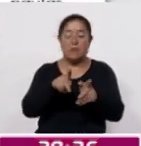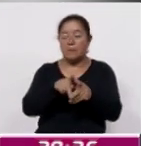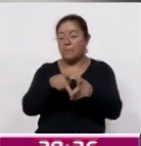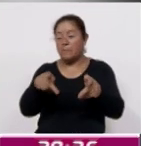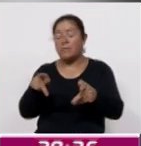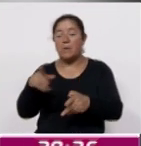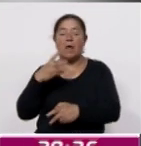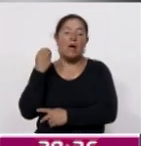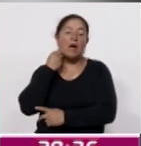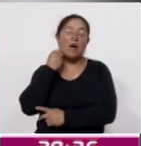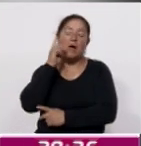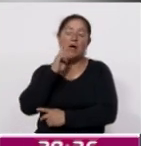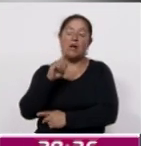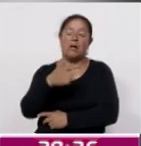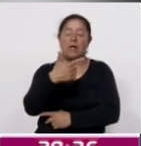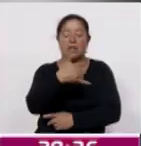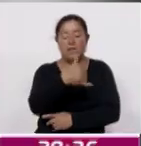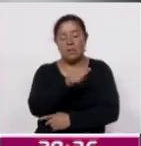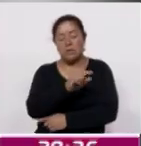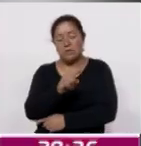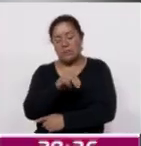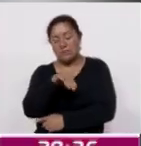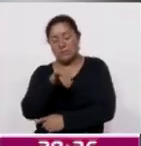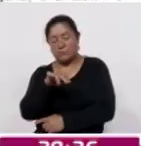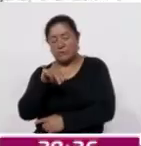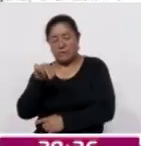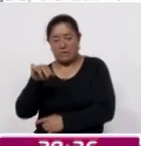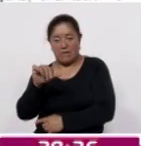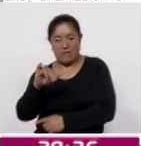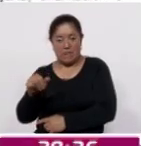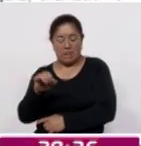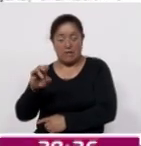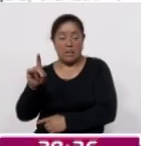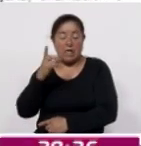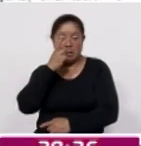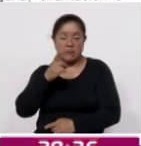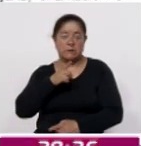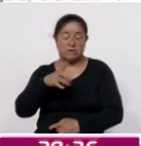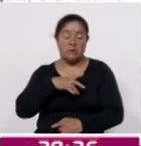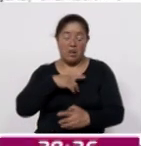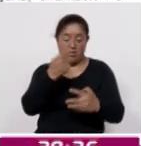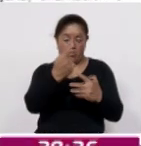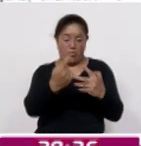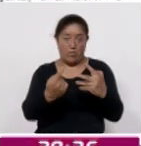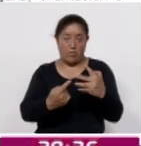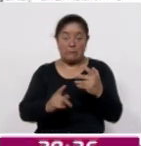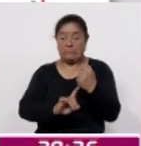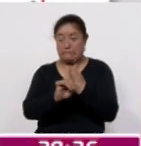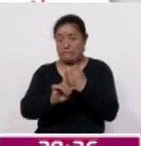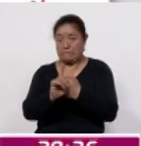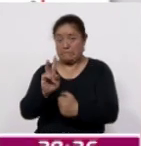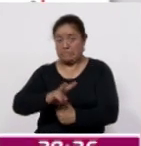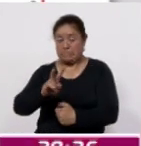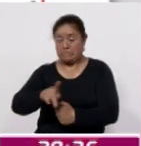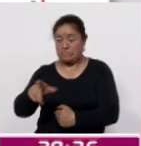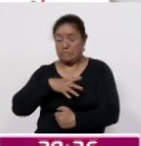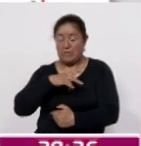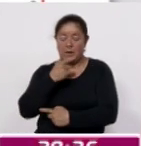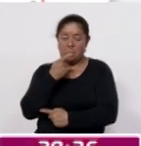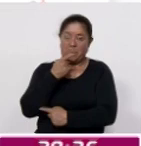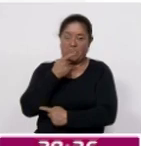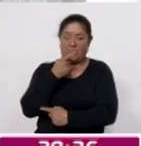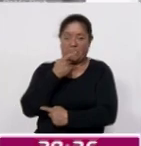cual la abogada Yasmín Nájera Romero abordó las diversas manifestaciones de este fenómeno y su influencia en la construcción de narrativas